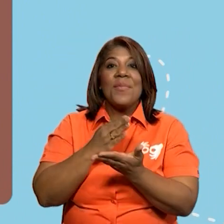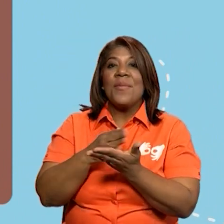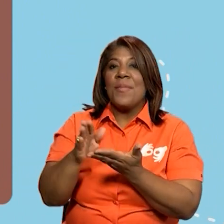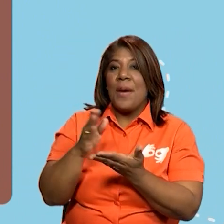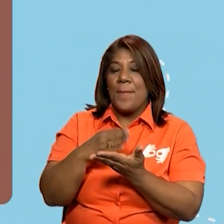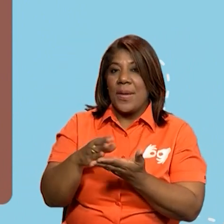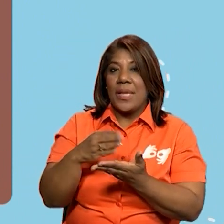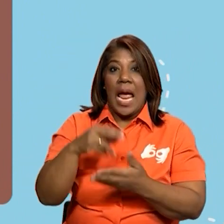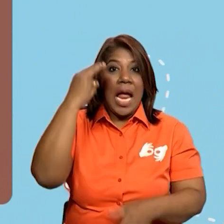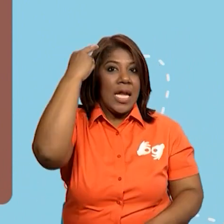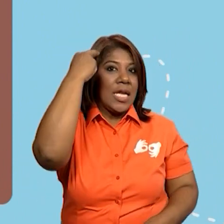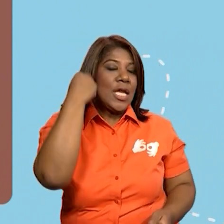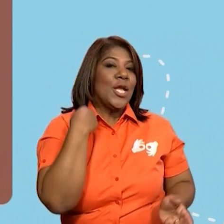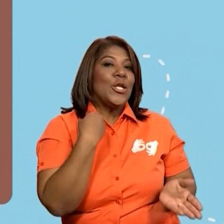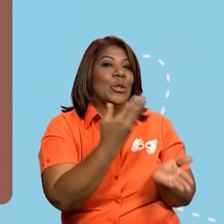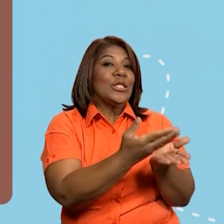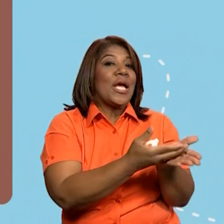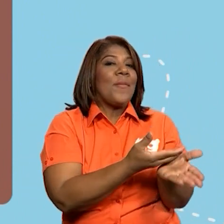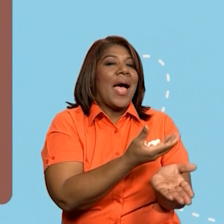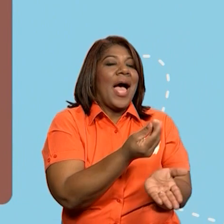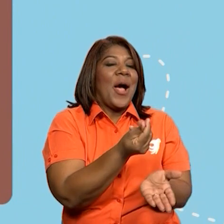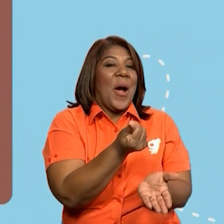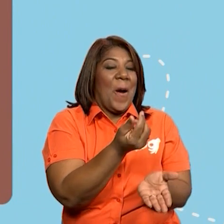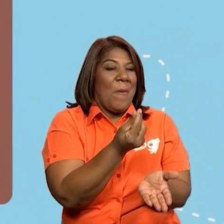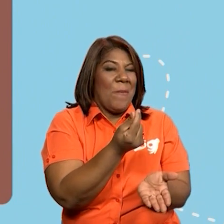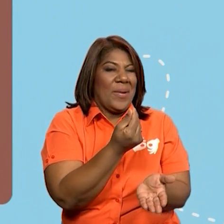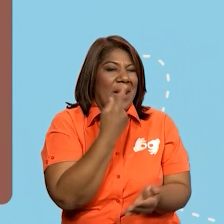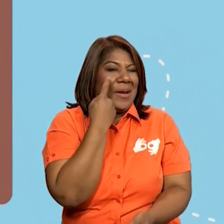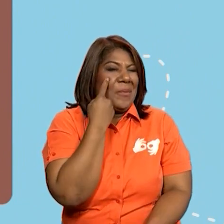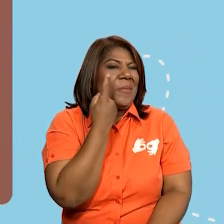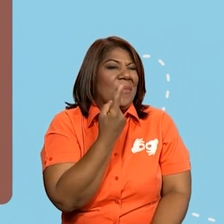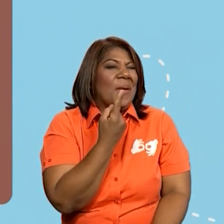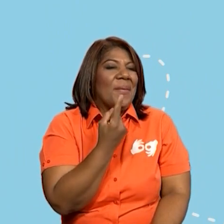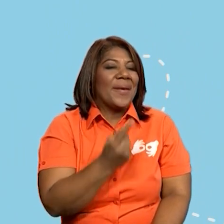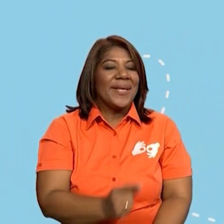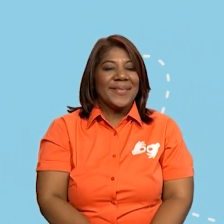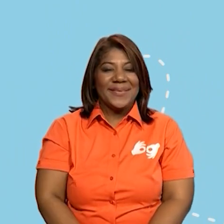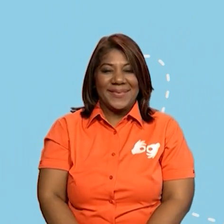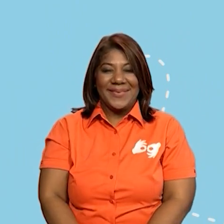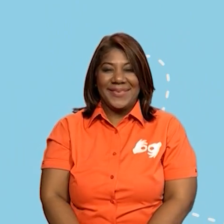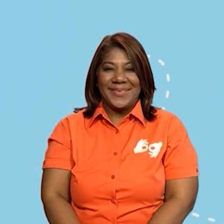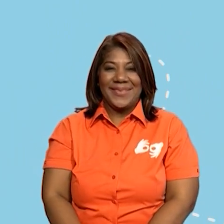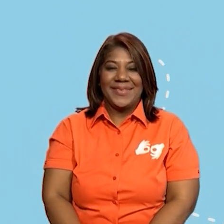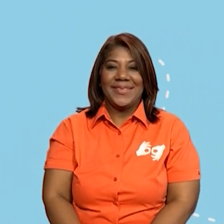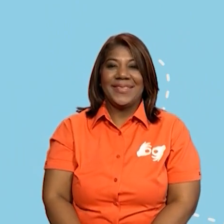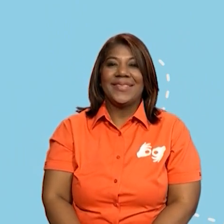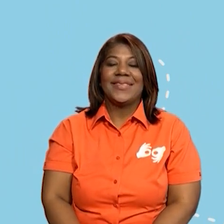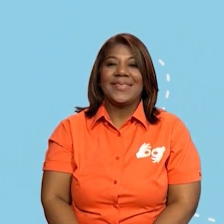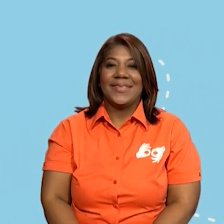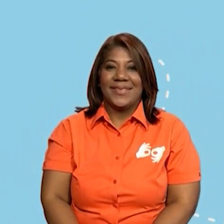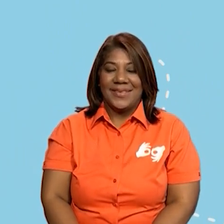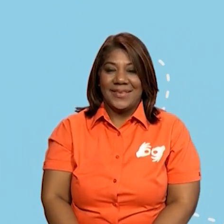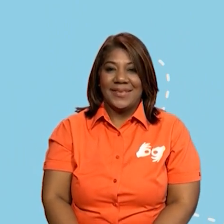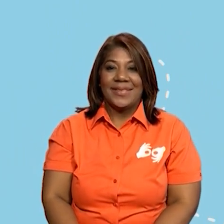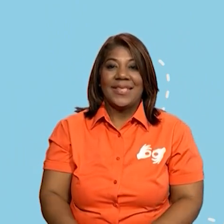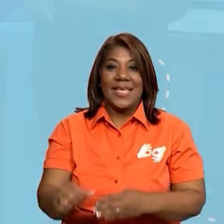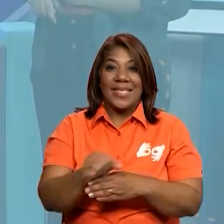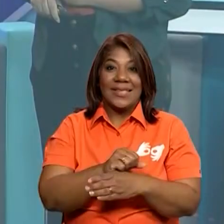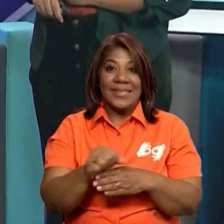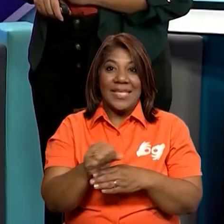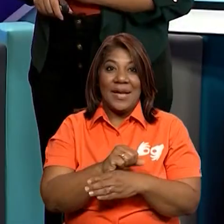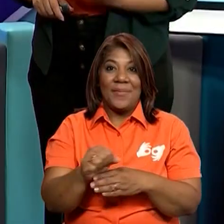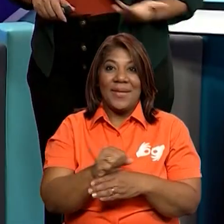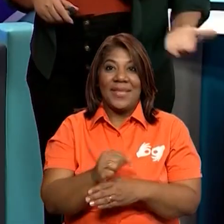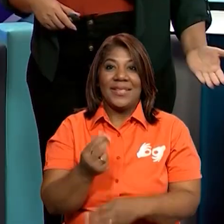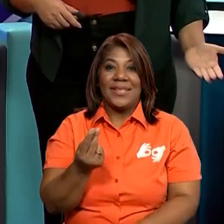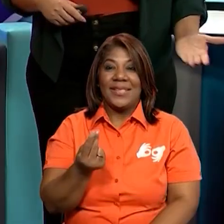Ninojka va a ser nuestro cliente estrella. Muy bien. A ver, profesora Ninojka, en nuestra práctica relámpago